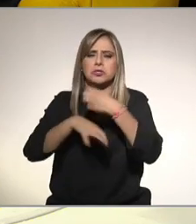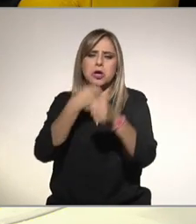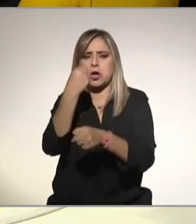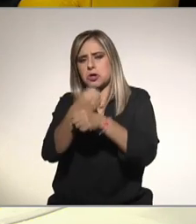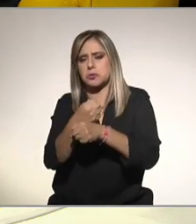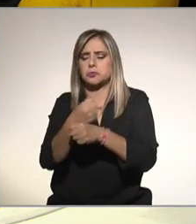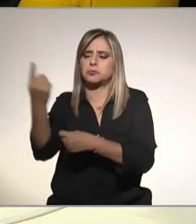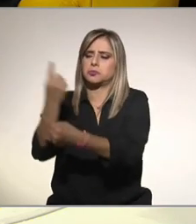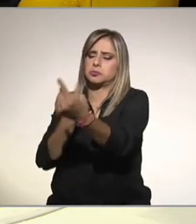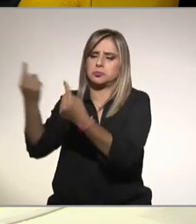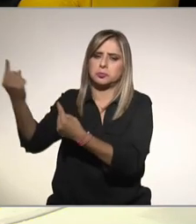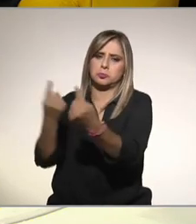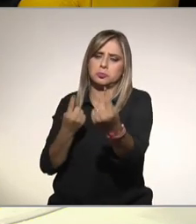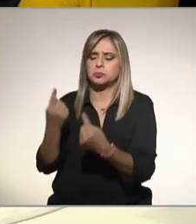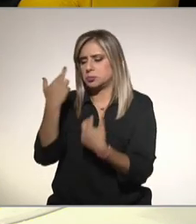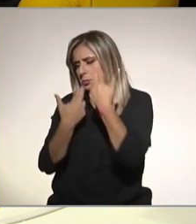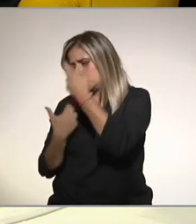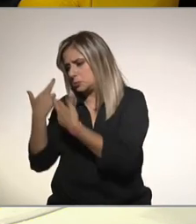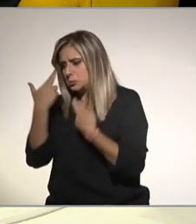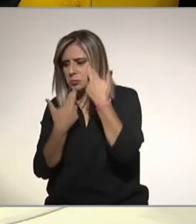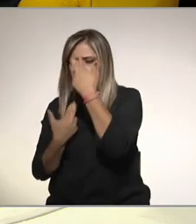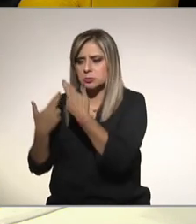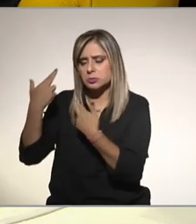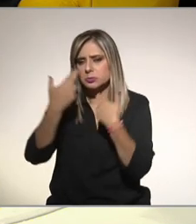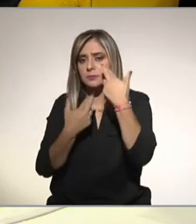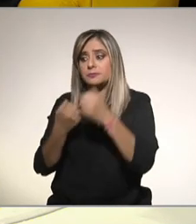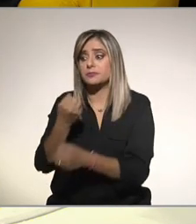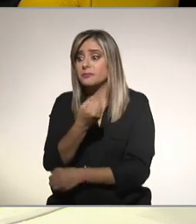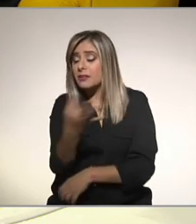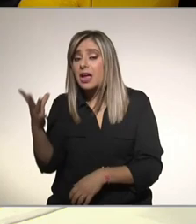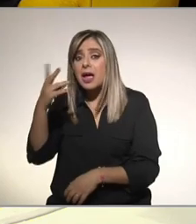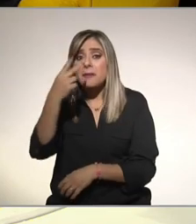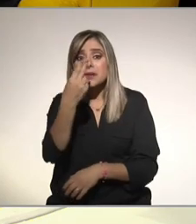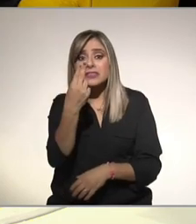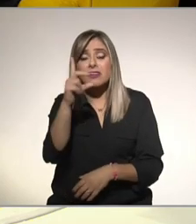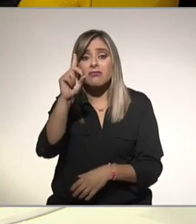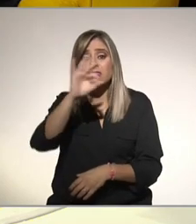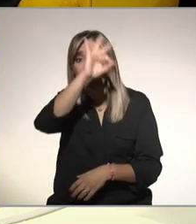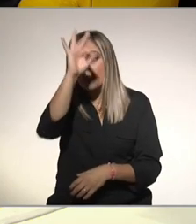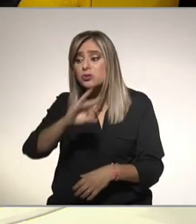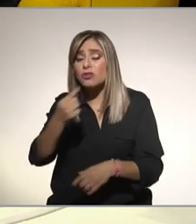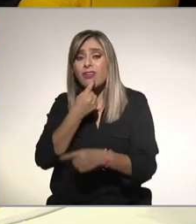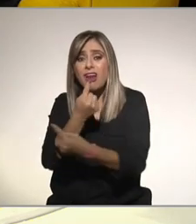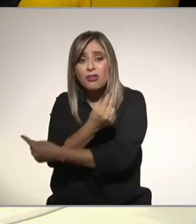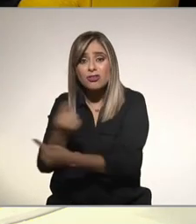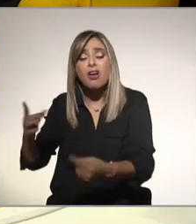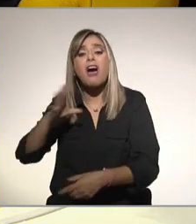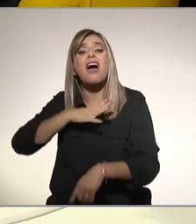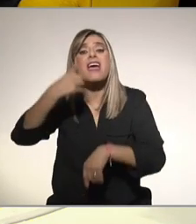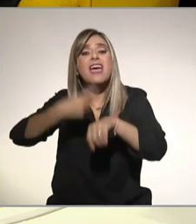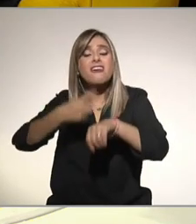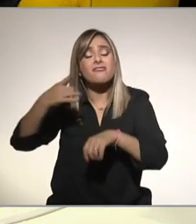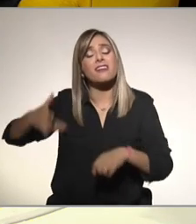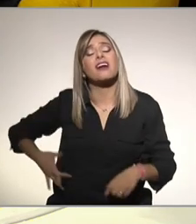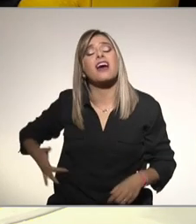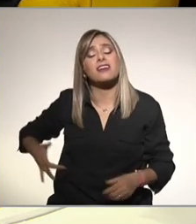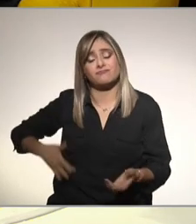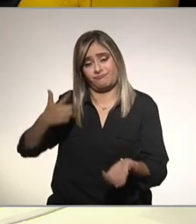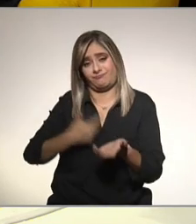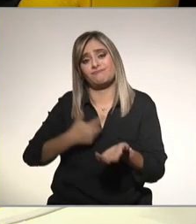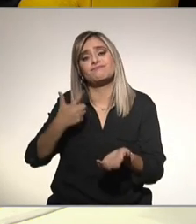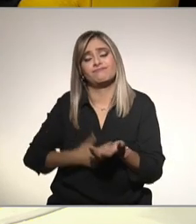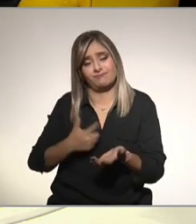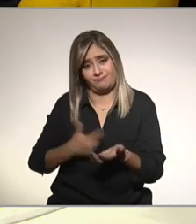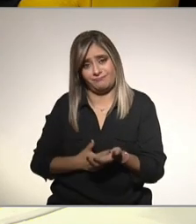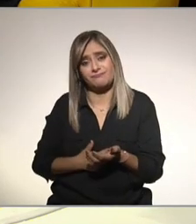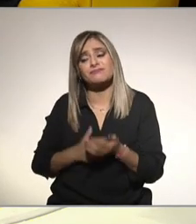de talla están bastante altos pero cuando menos el 25, 30% de estos niños tenían una esteatosis significativa o sea